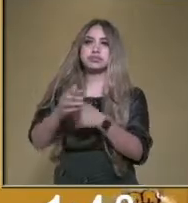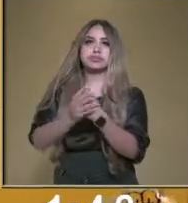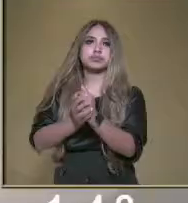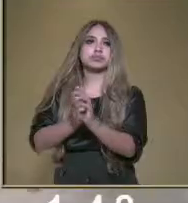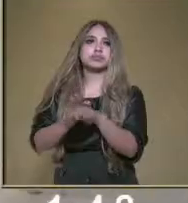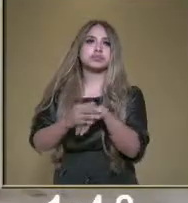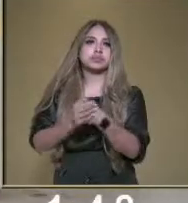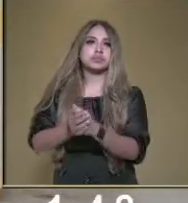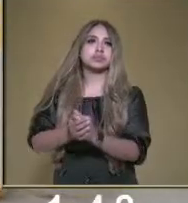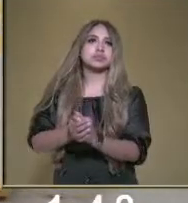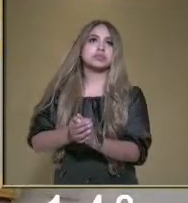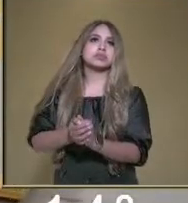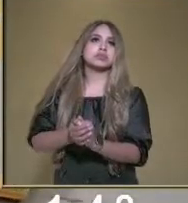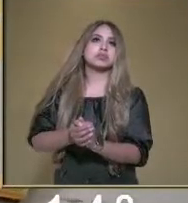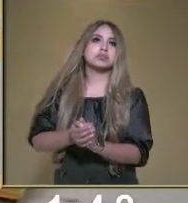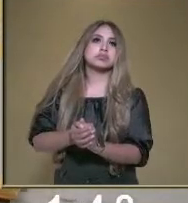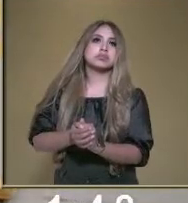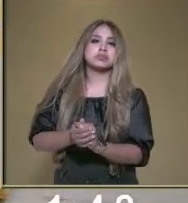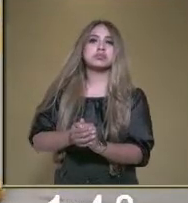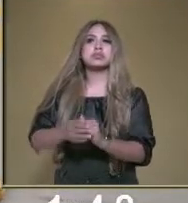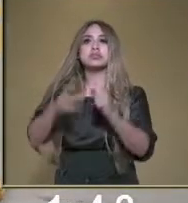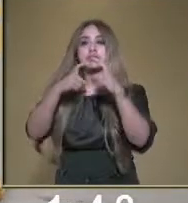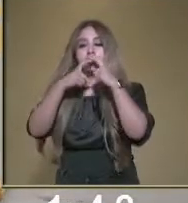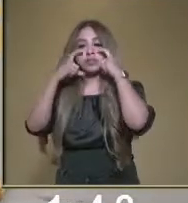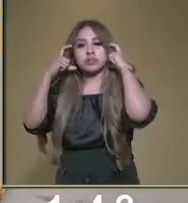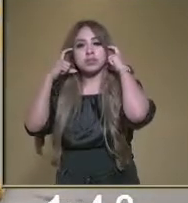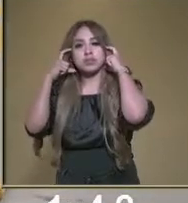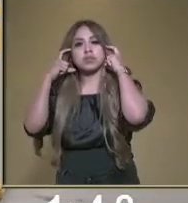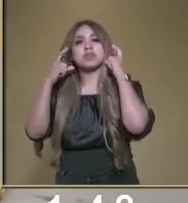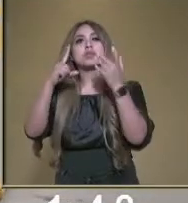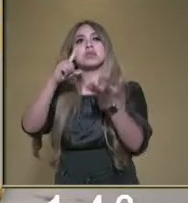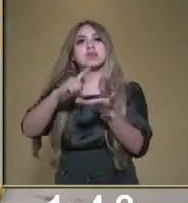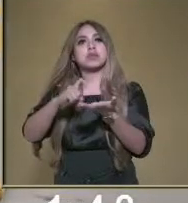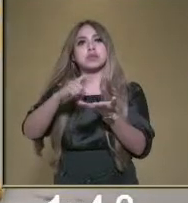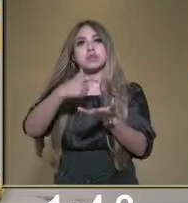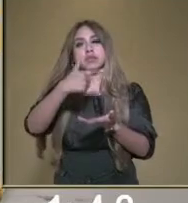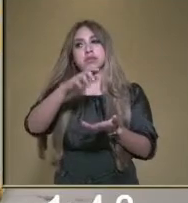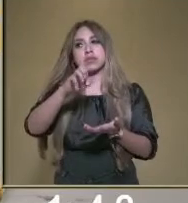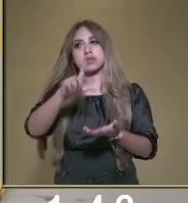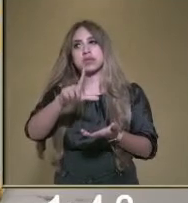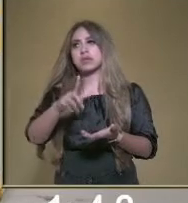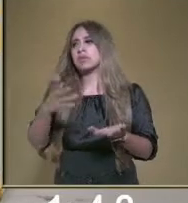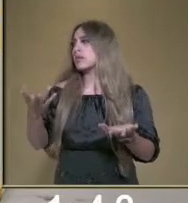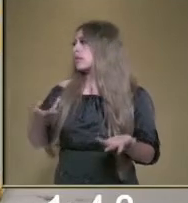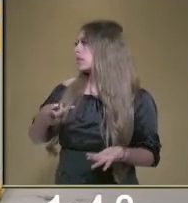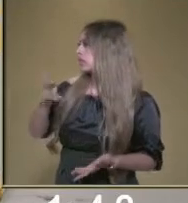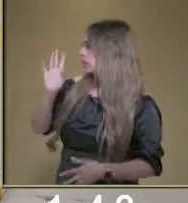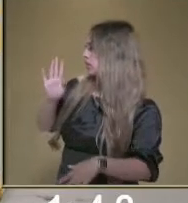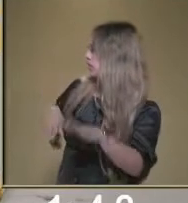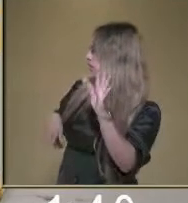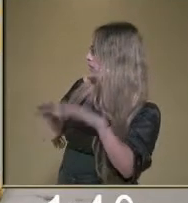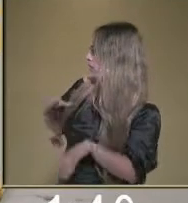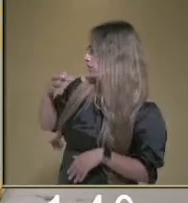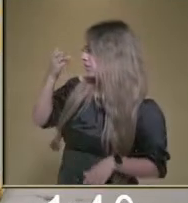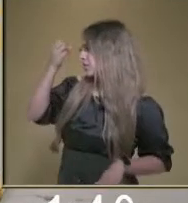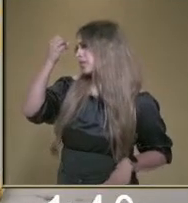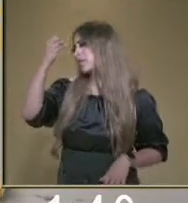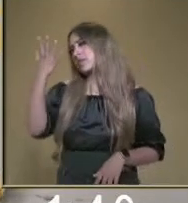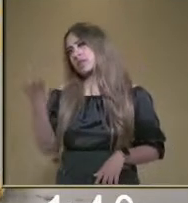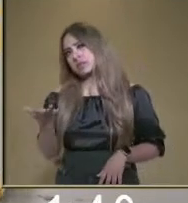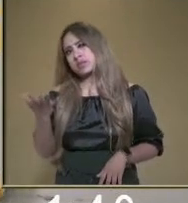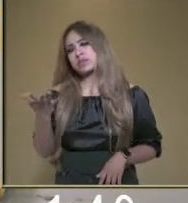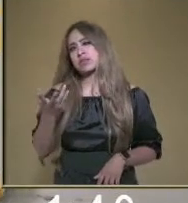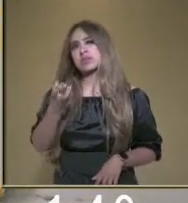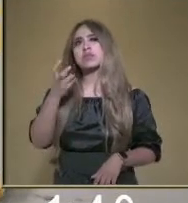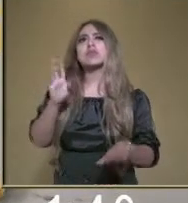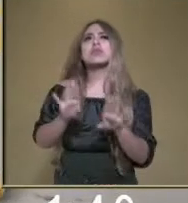de ponernos cubrebocas y de usar el gel antibacterial. Pero hay veces que se nos olvidan estos hábitos de higiene.